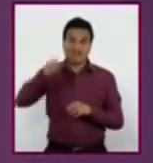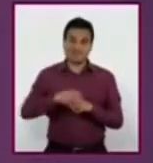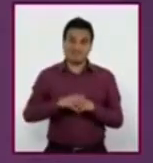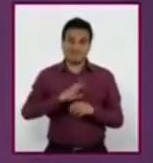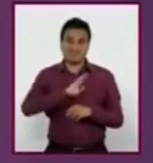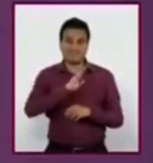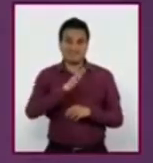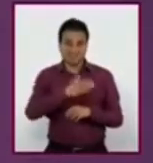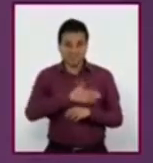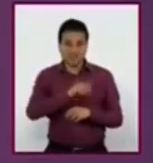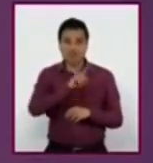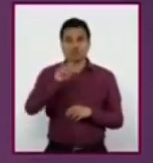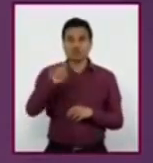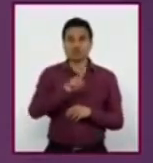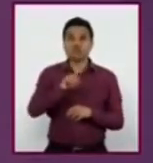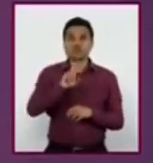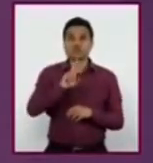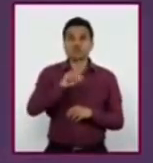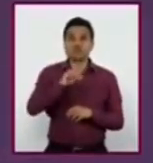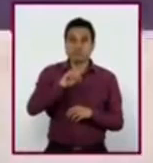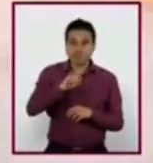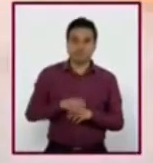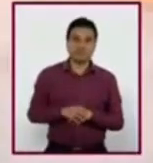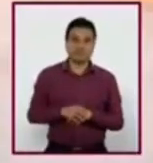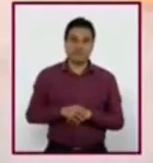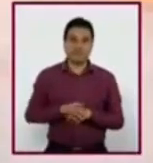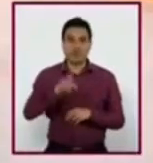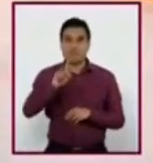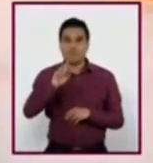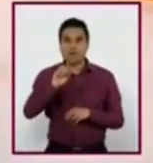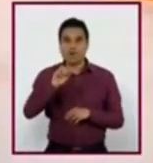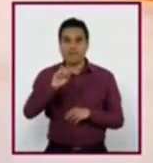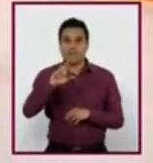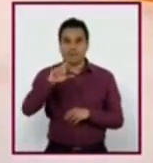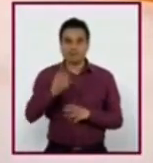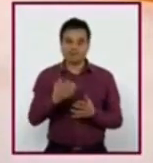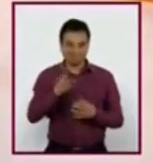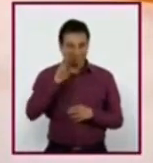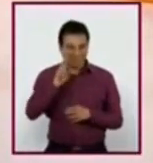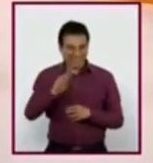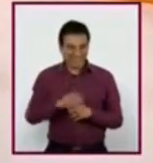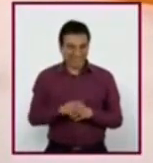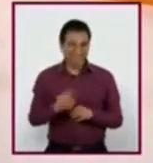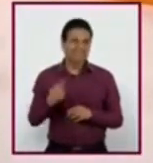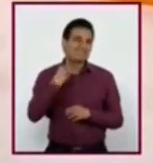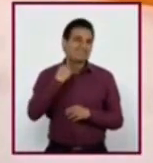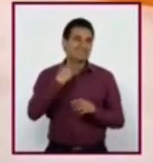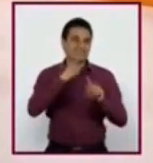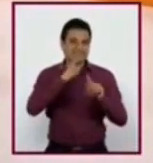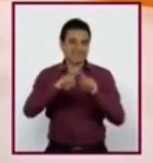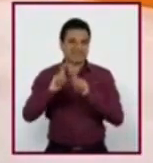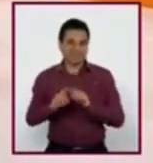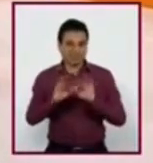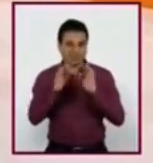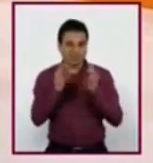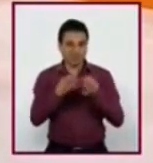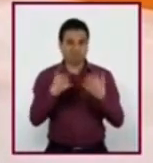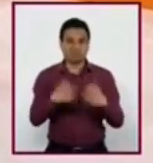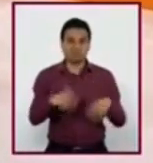y trabajar en el ordenador y no en la computadora. ¿Pudieron notar el acento y las formas de hablar? Me parece